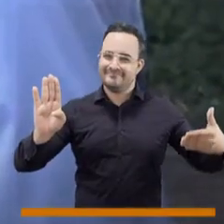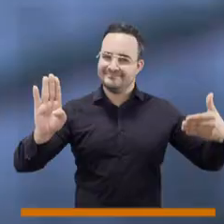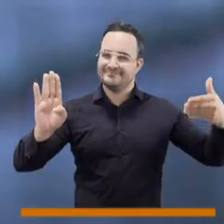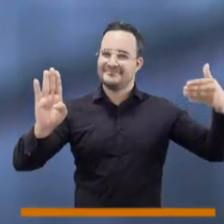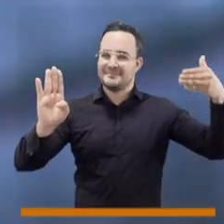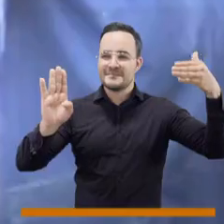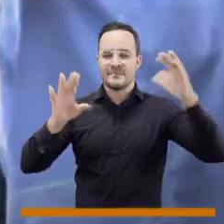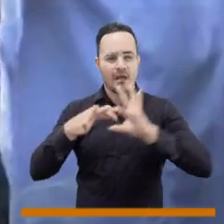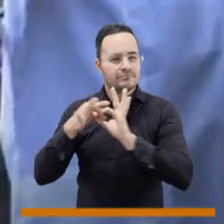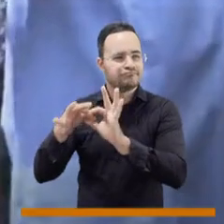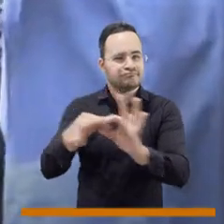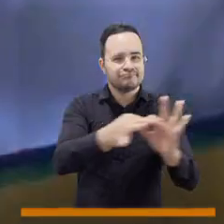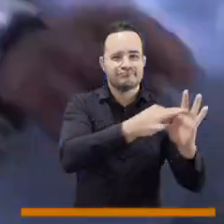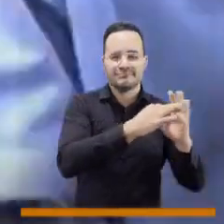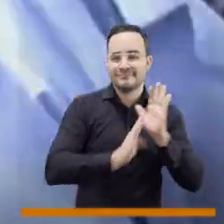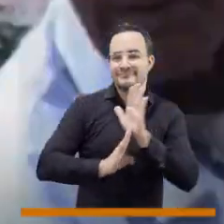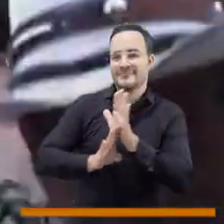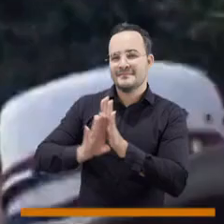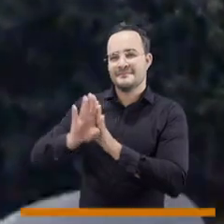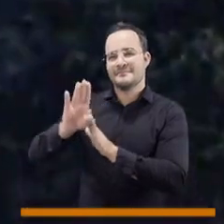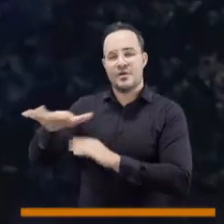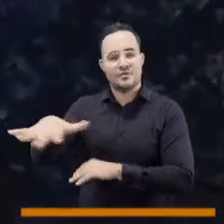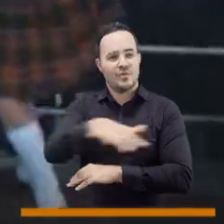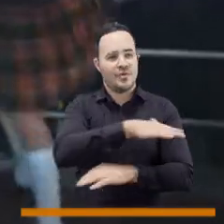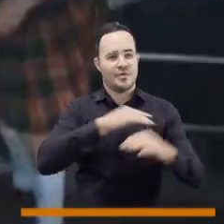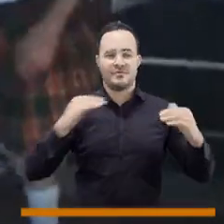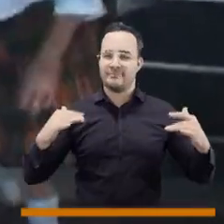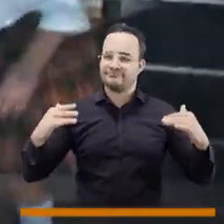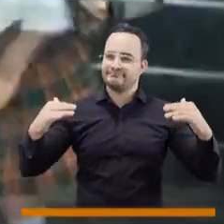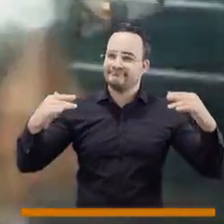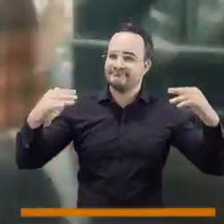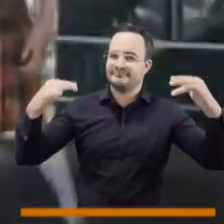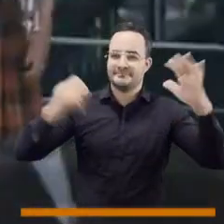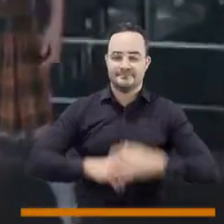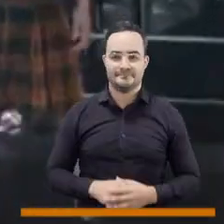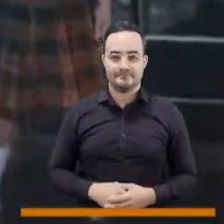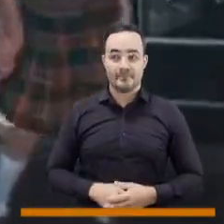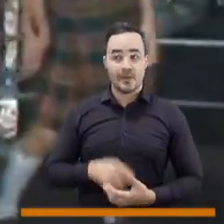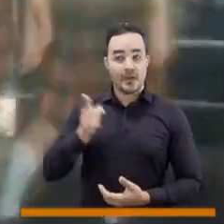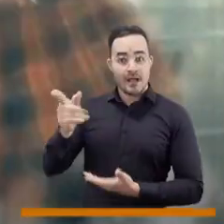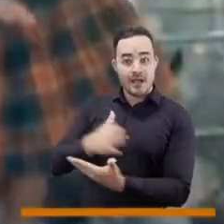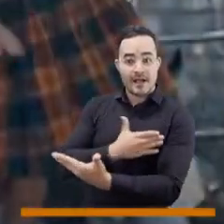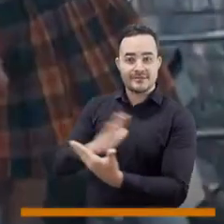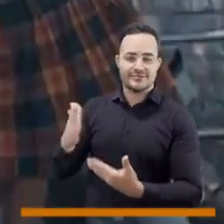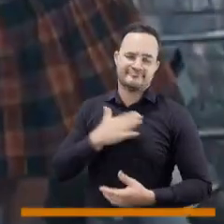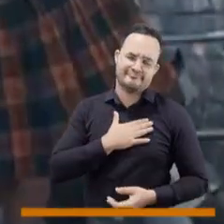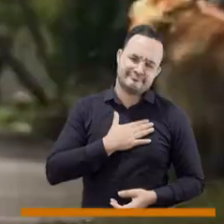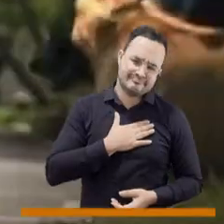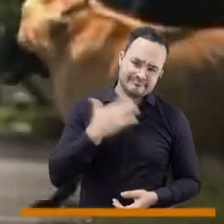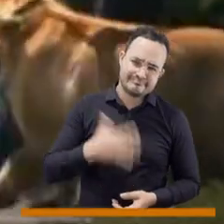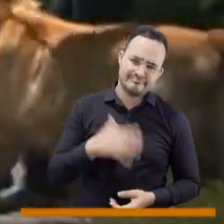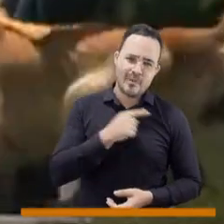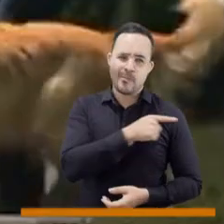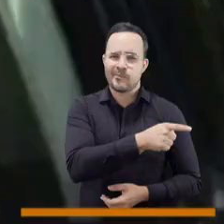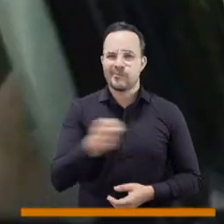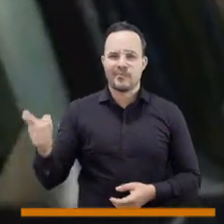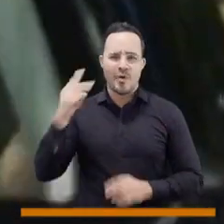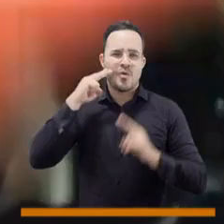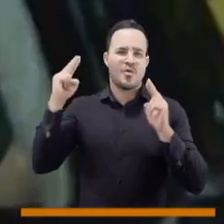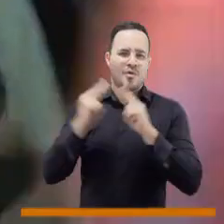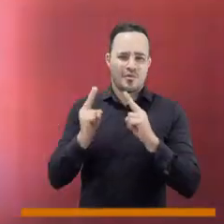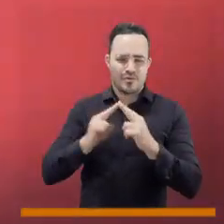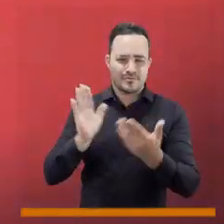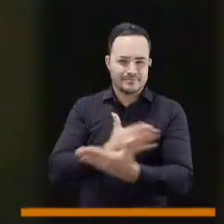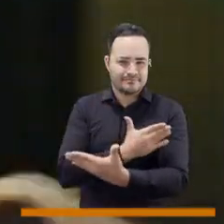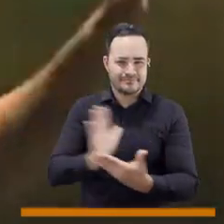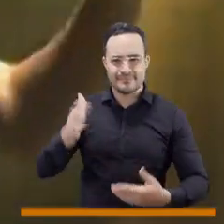Medellín crece contigo, su progreso es para todos. Esa canción